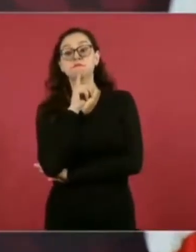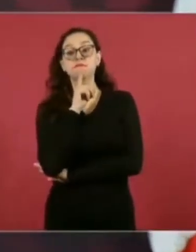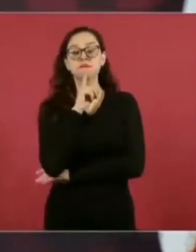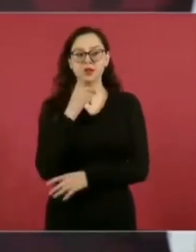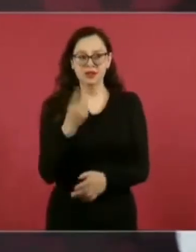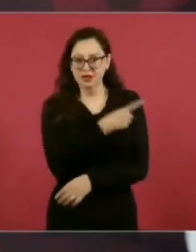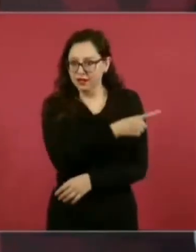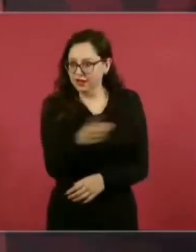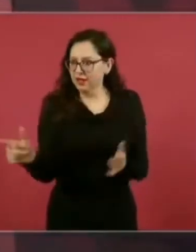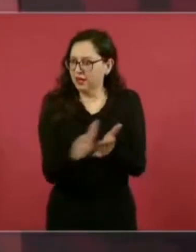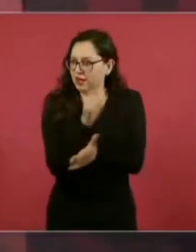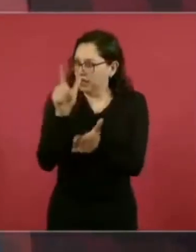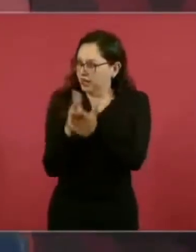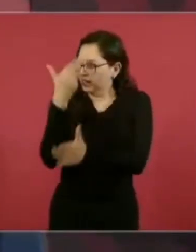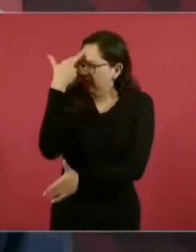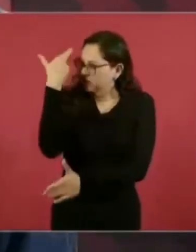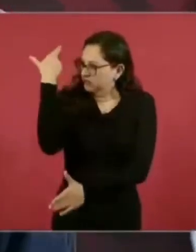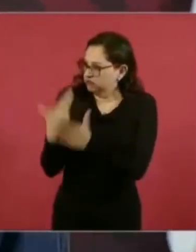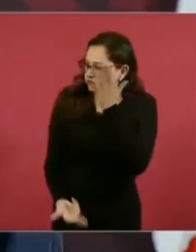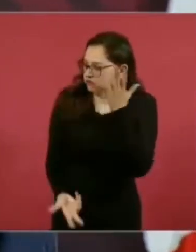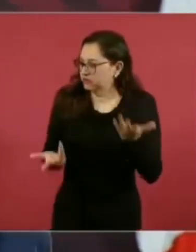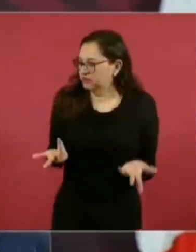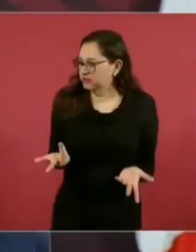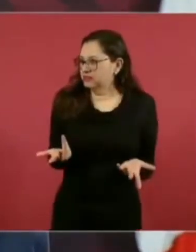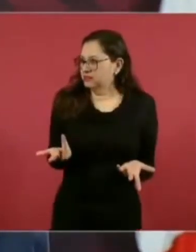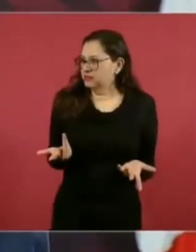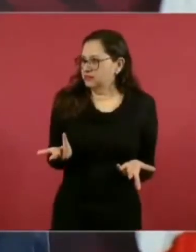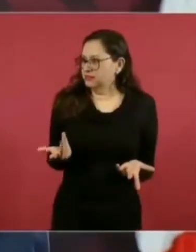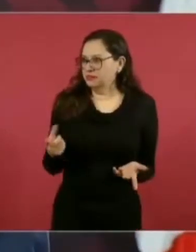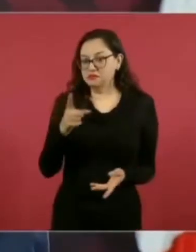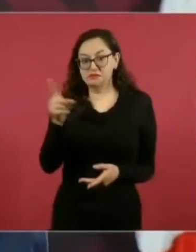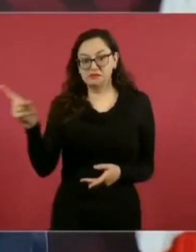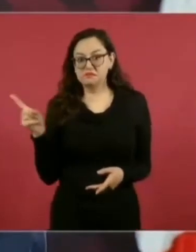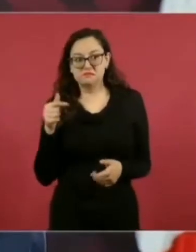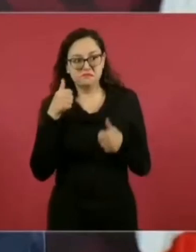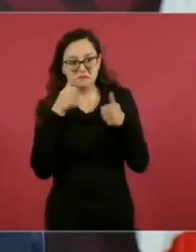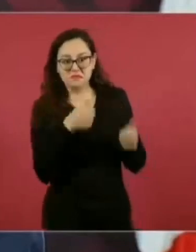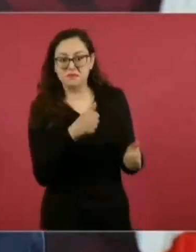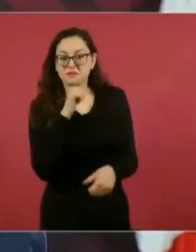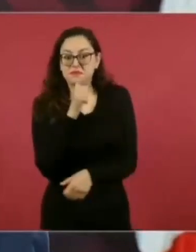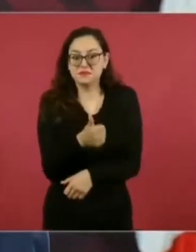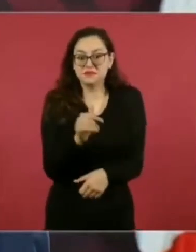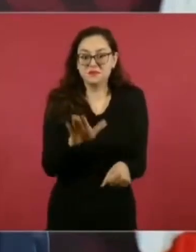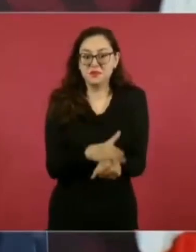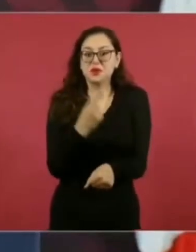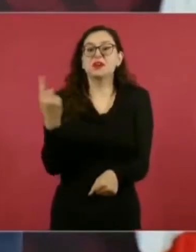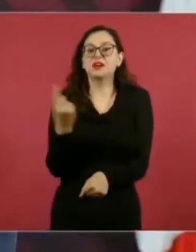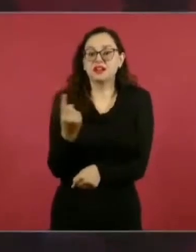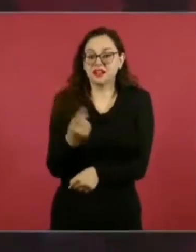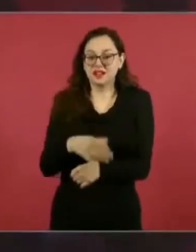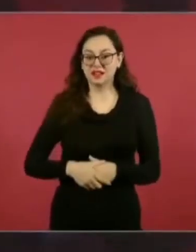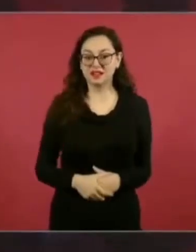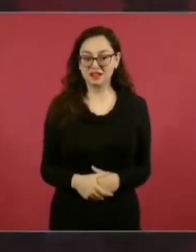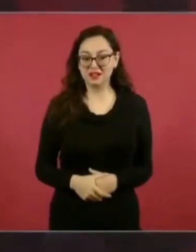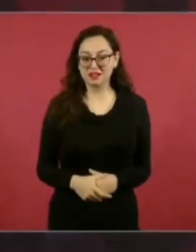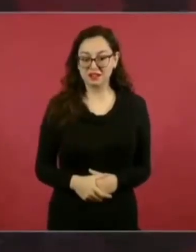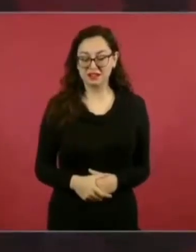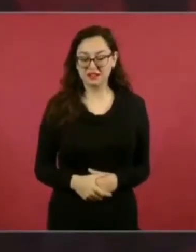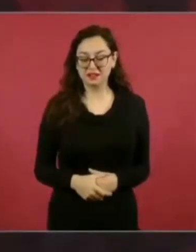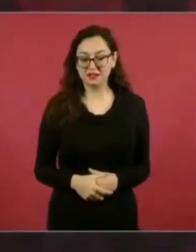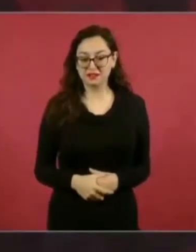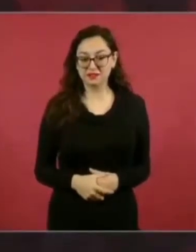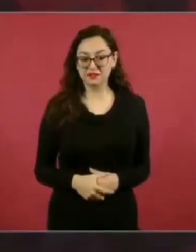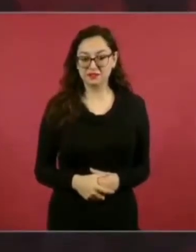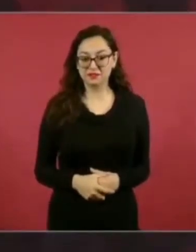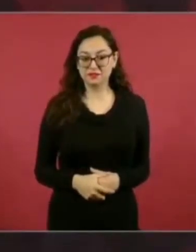el marco legal vigente y que están vulnerando